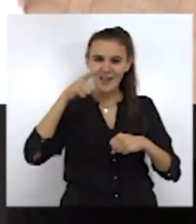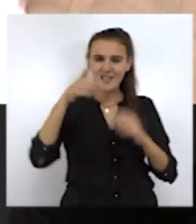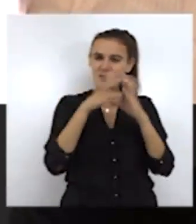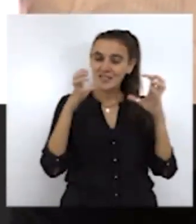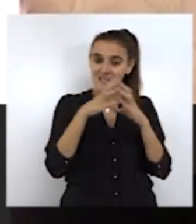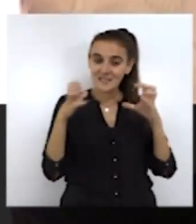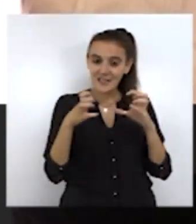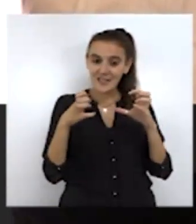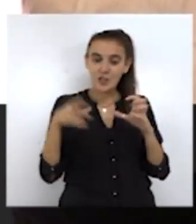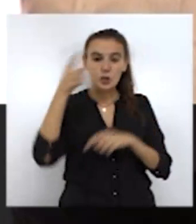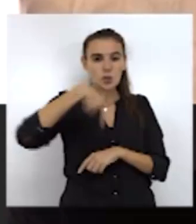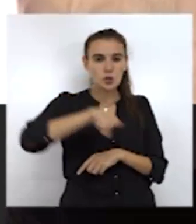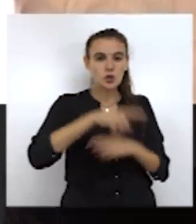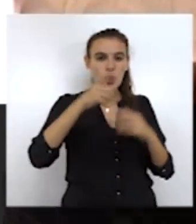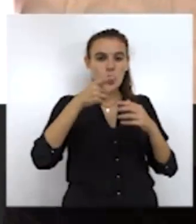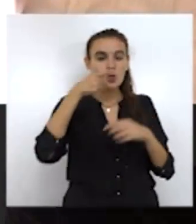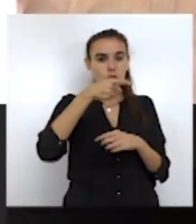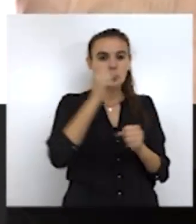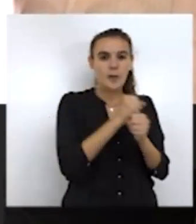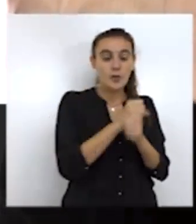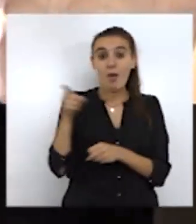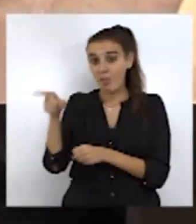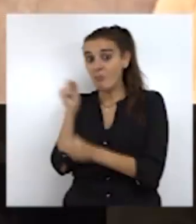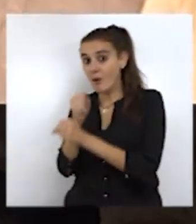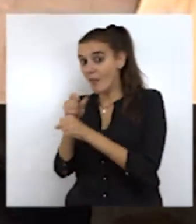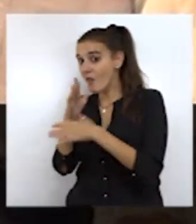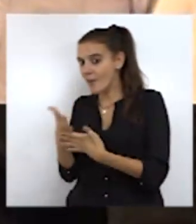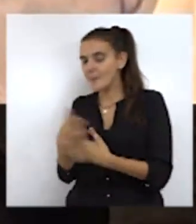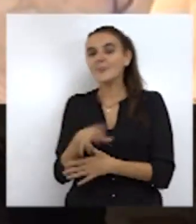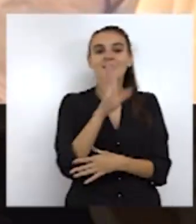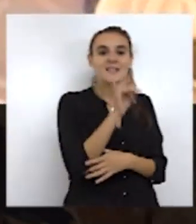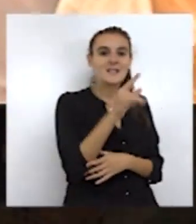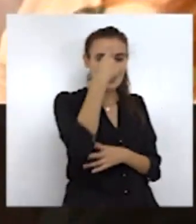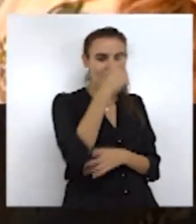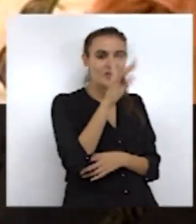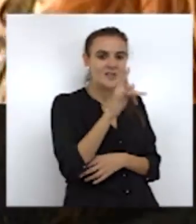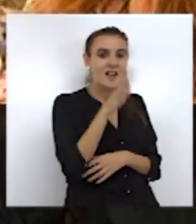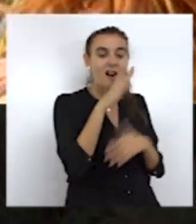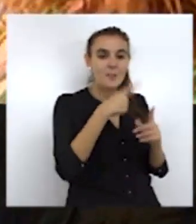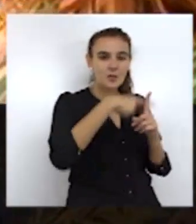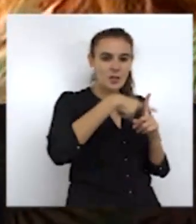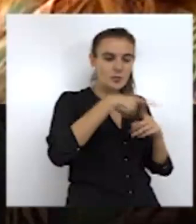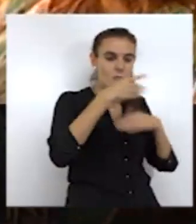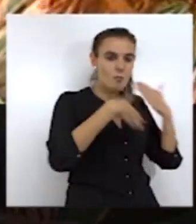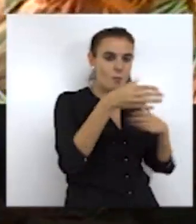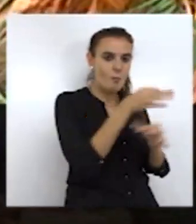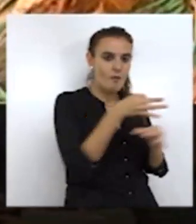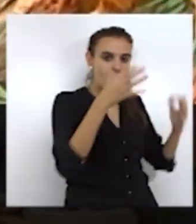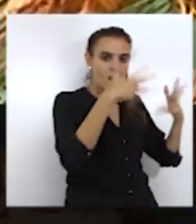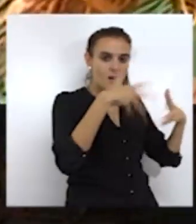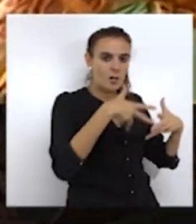es el empeño que tenemos. Estamos contando con muy Sí, yo creo que la tasación está practicada, el procedimiento